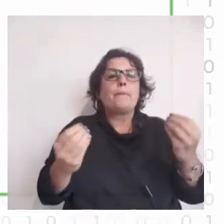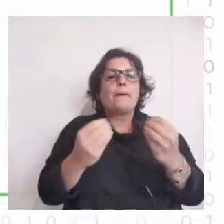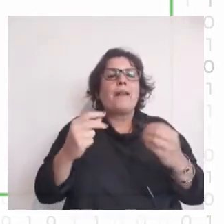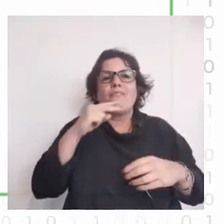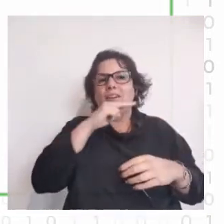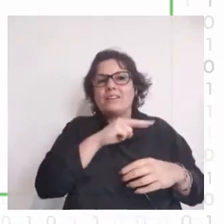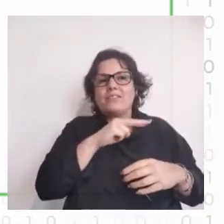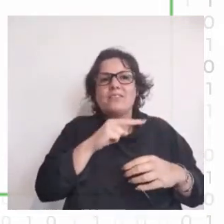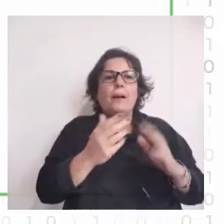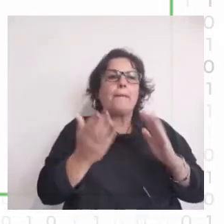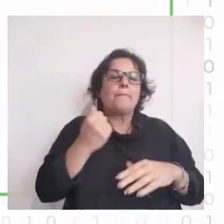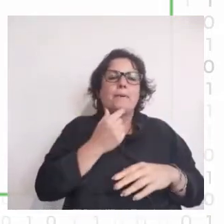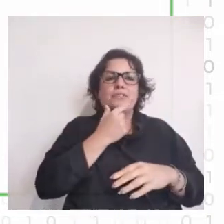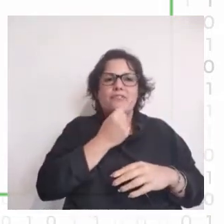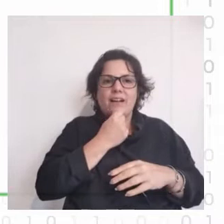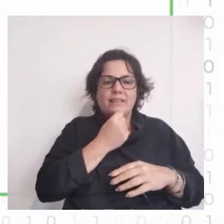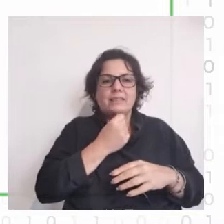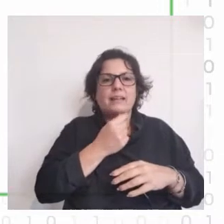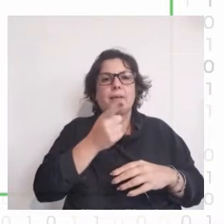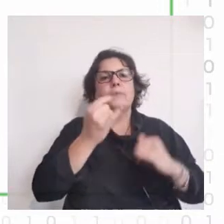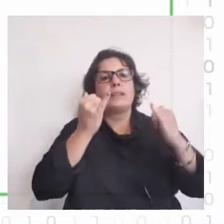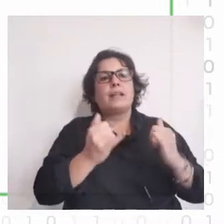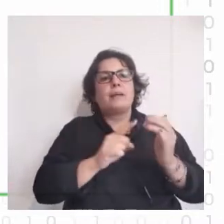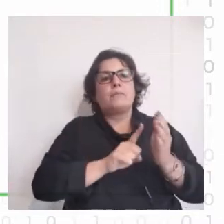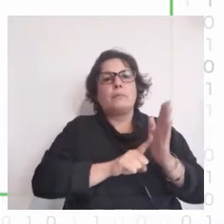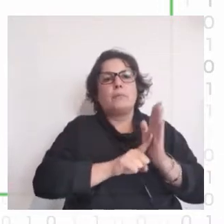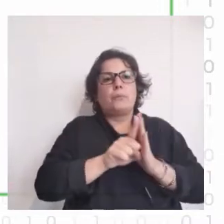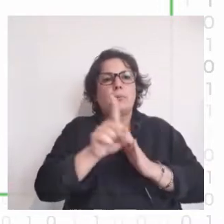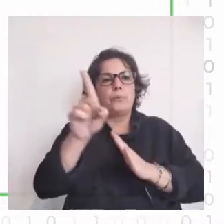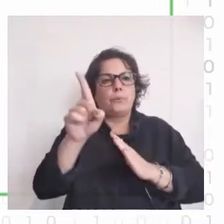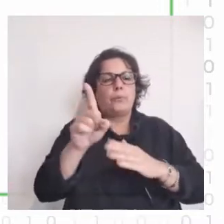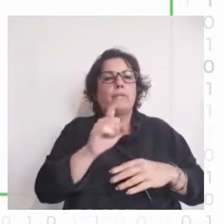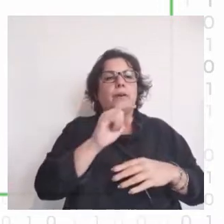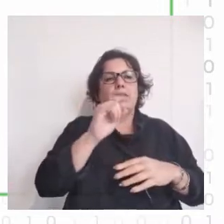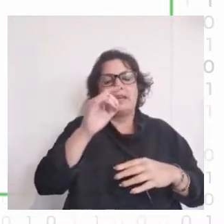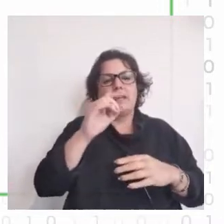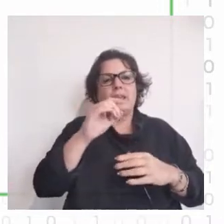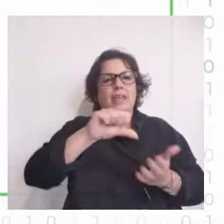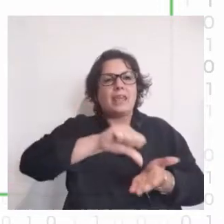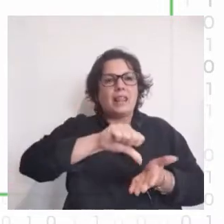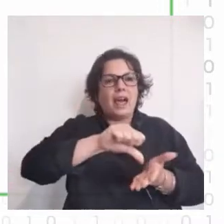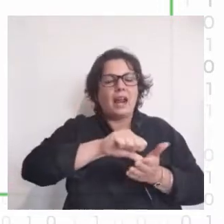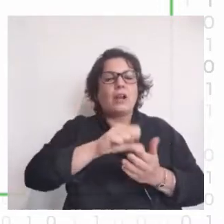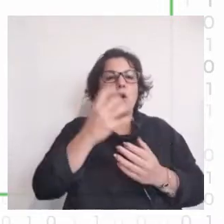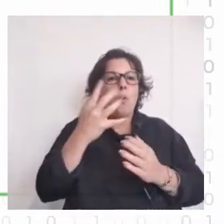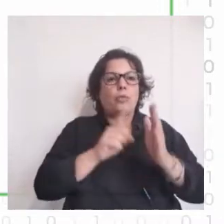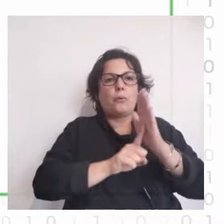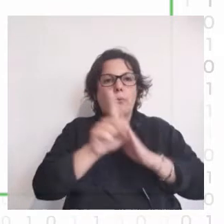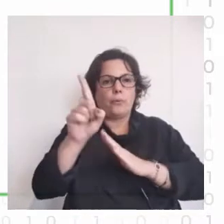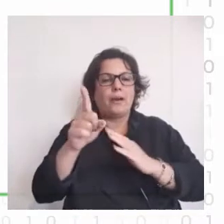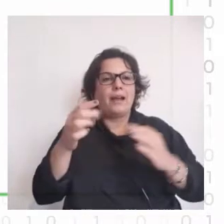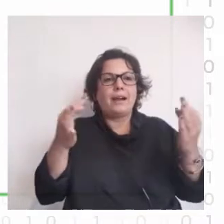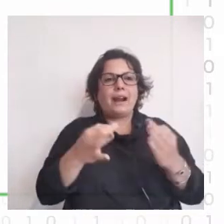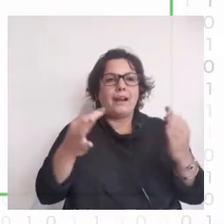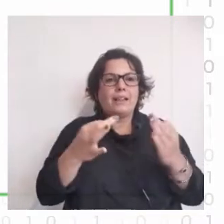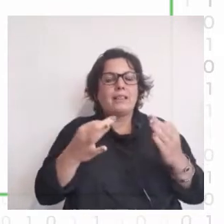fáciles. En este caso tenemos un lanzamiento de cohetes en Irán donde se ve cuatro cohetes lanzados. La realidad es que uno de estos lanzamientos